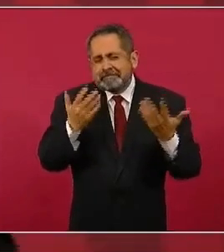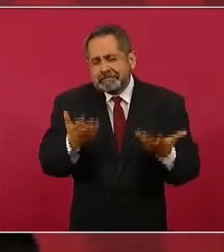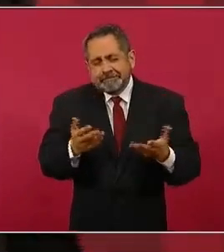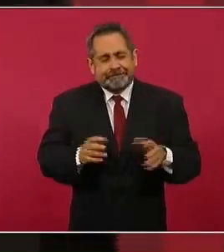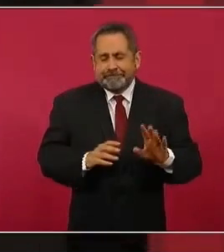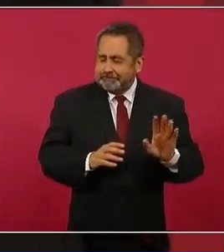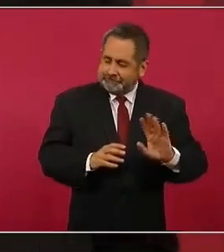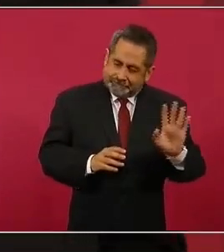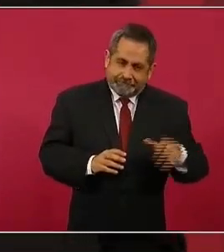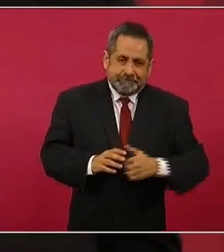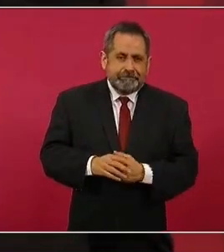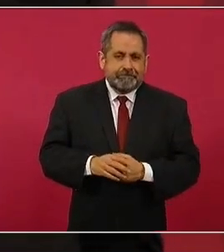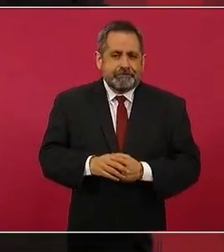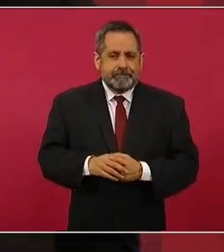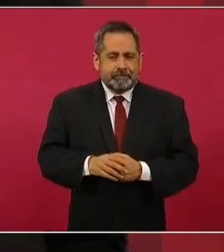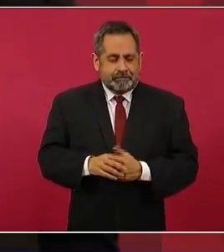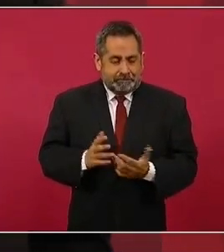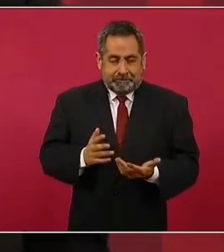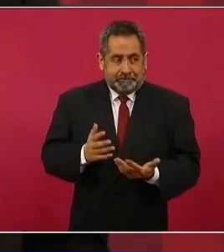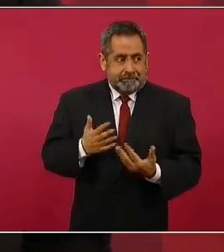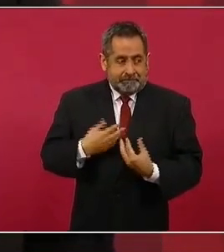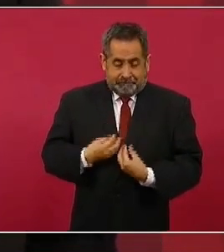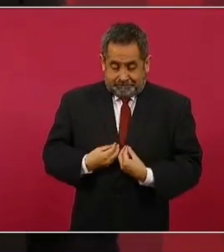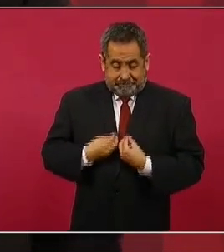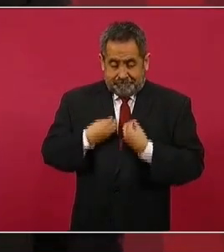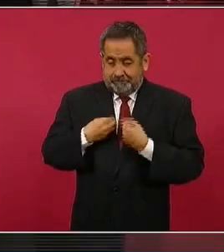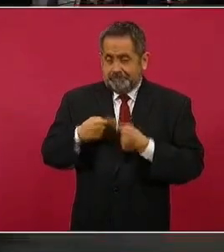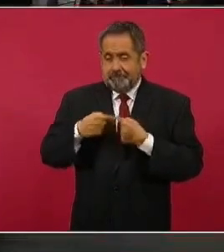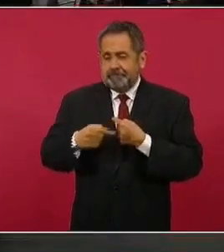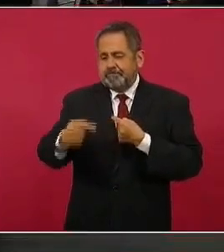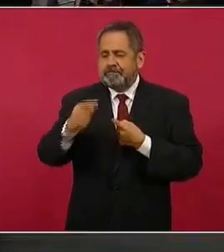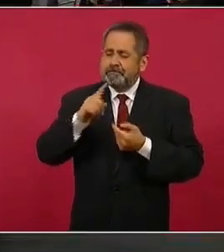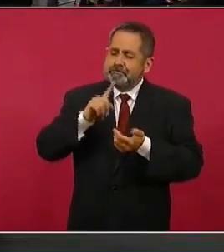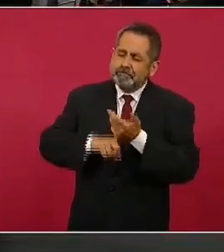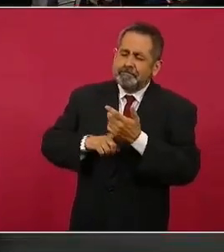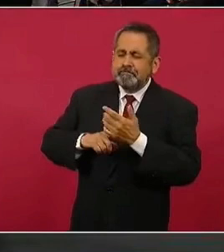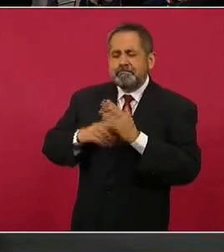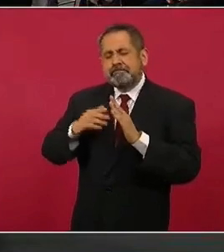La vida es un dulce.